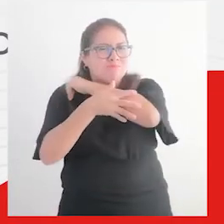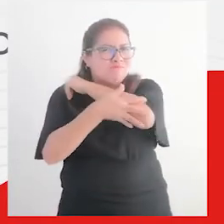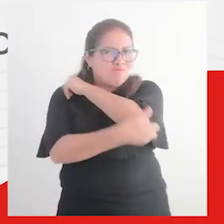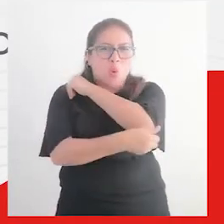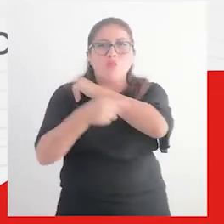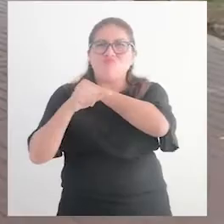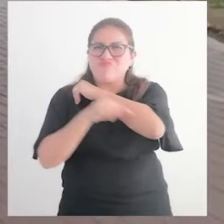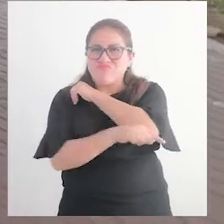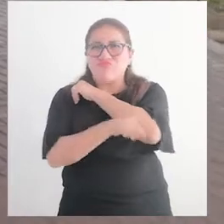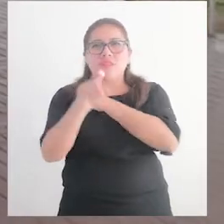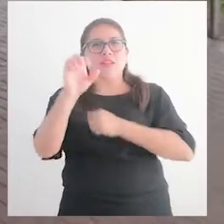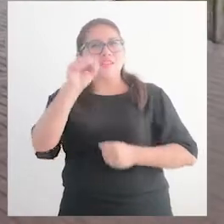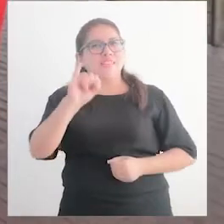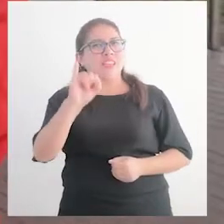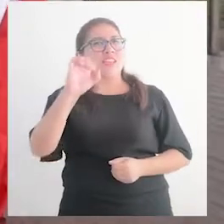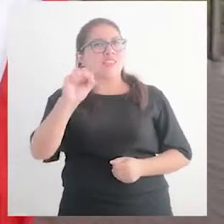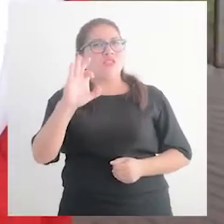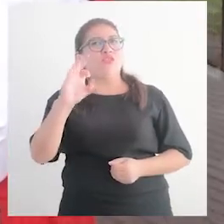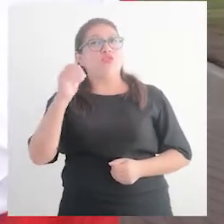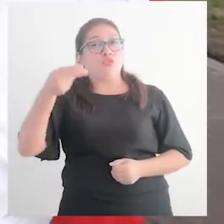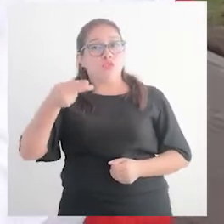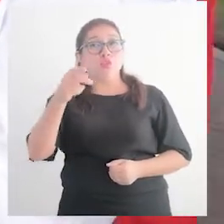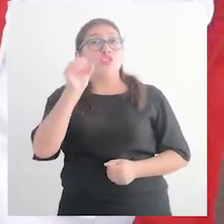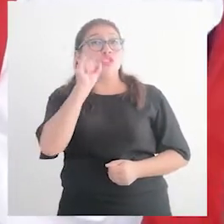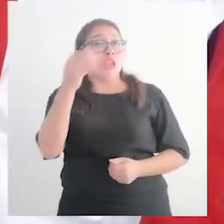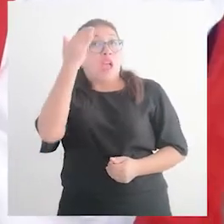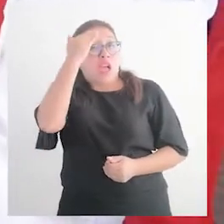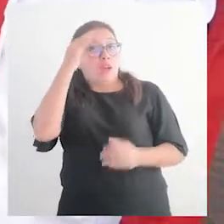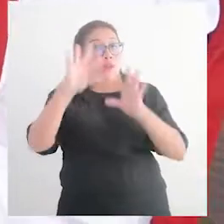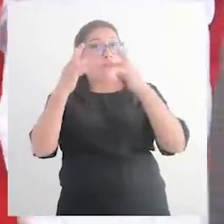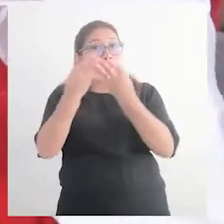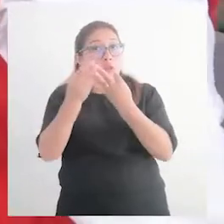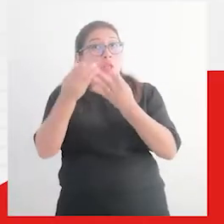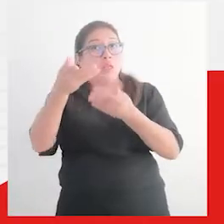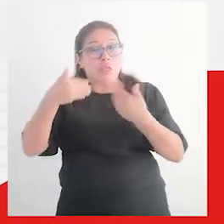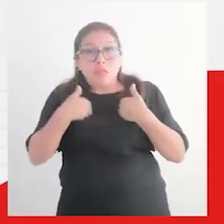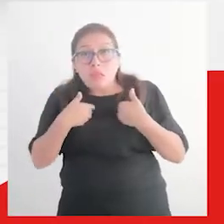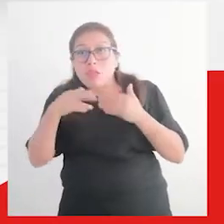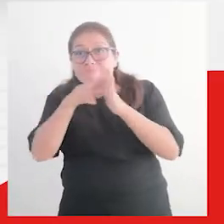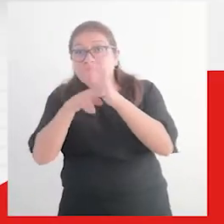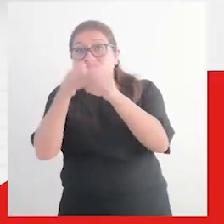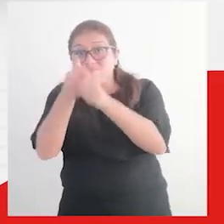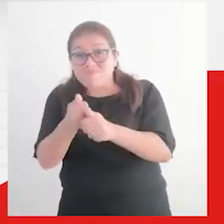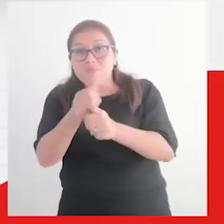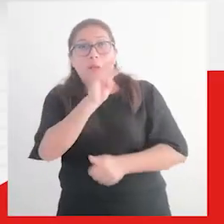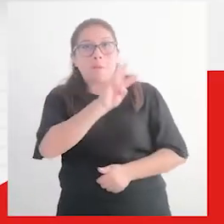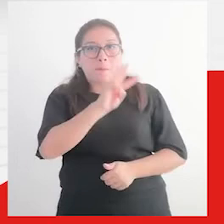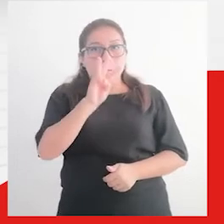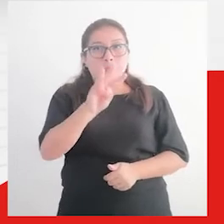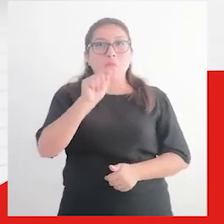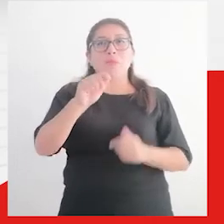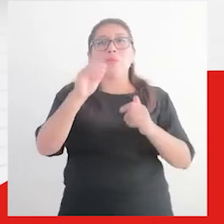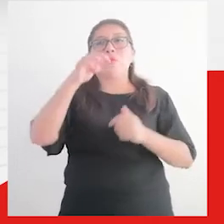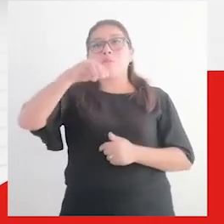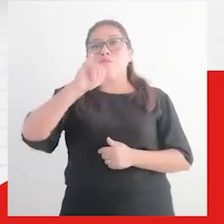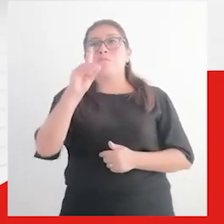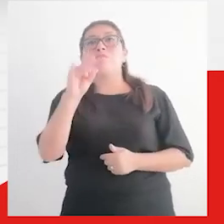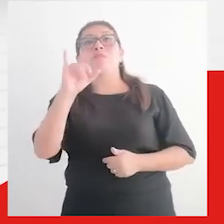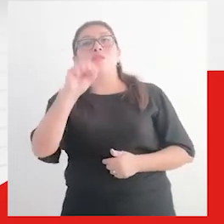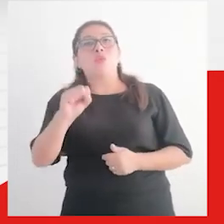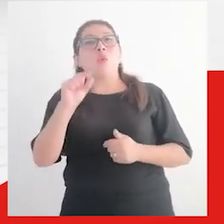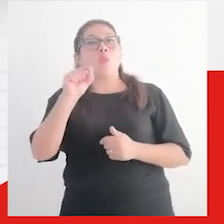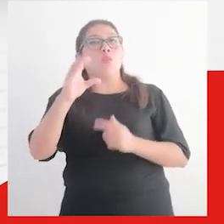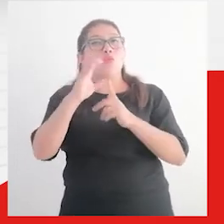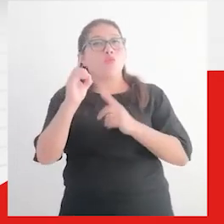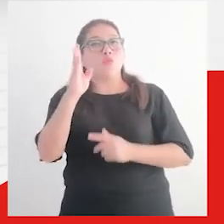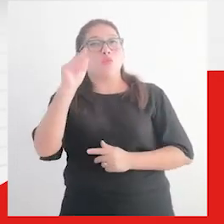como Pobre Extreme. Para verificar si tu hogar cumple con el requisito, consulta en el siguiente enlace www.midis.gov